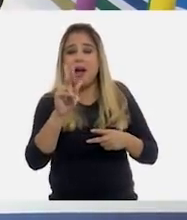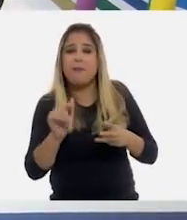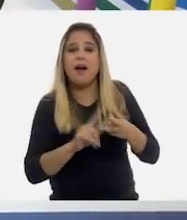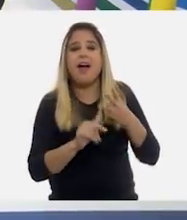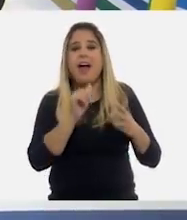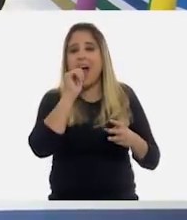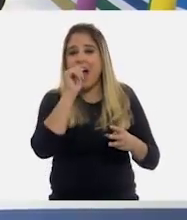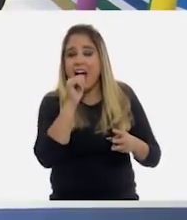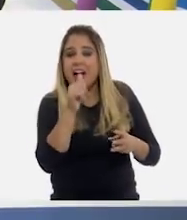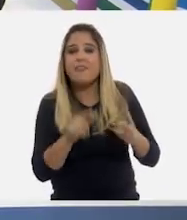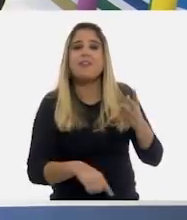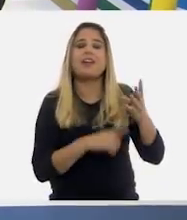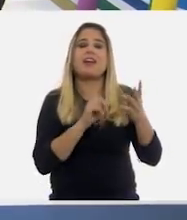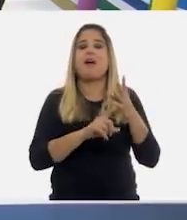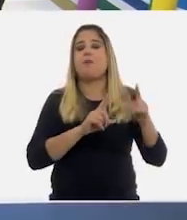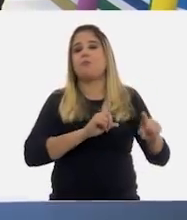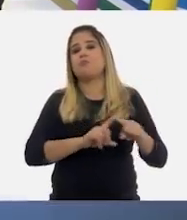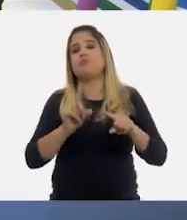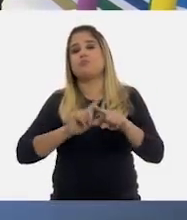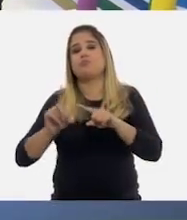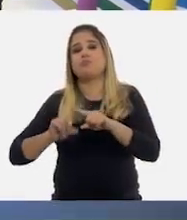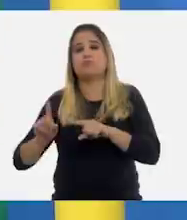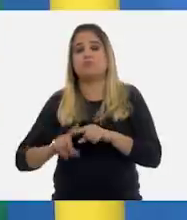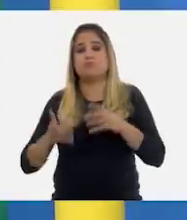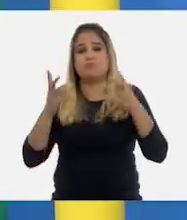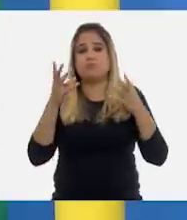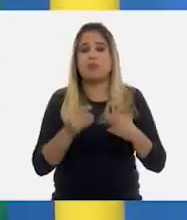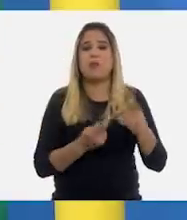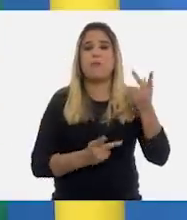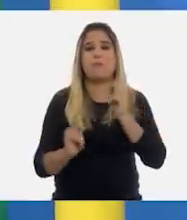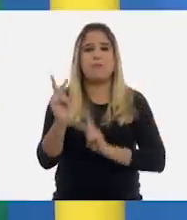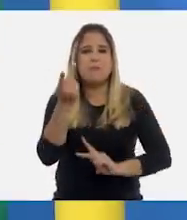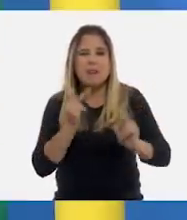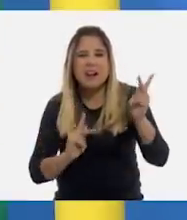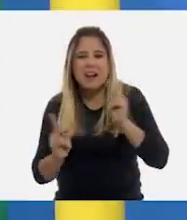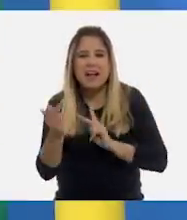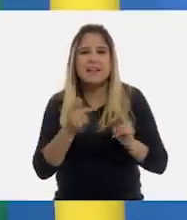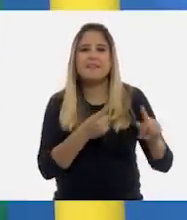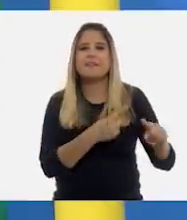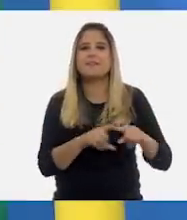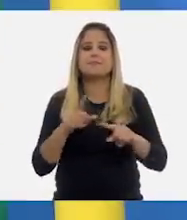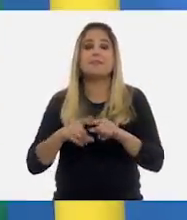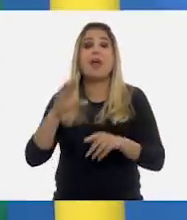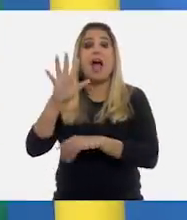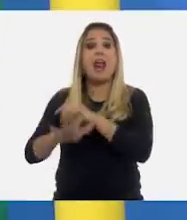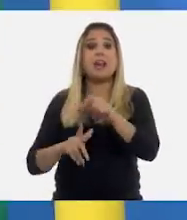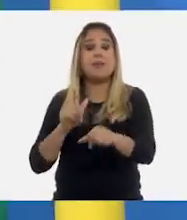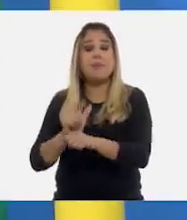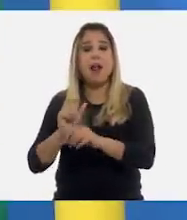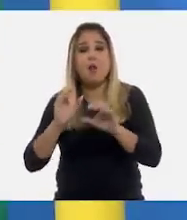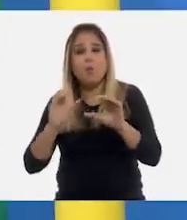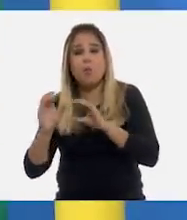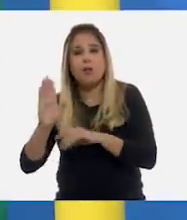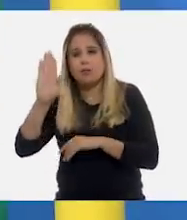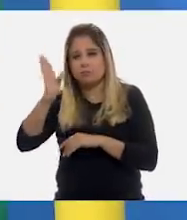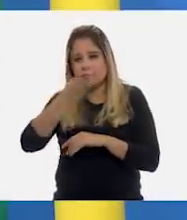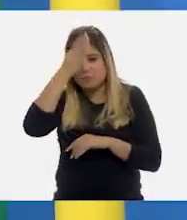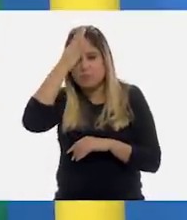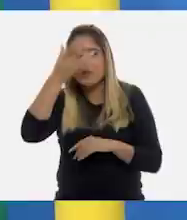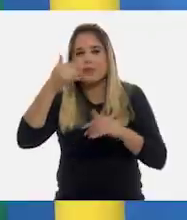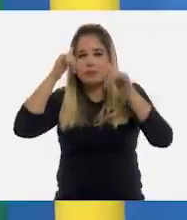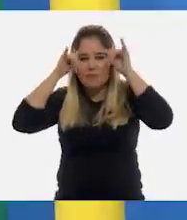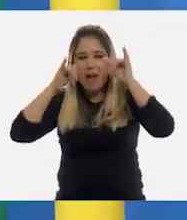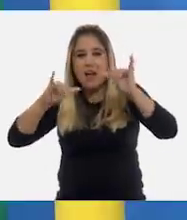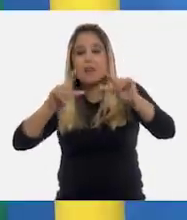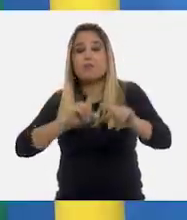avena forrajera, bueno, hortalizas, crianza de ganado, ovino y bovino. Y bueno,